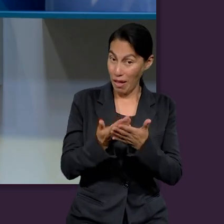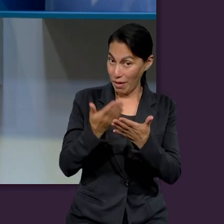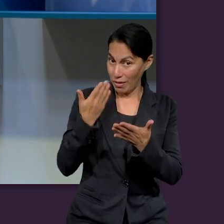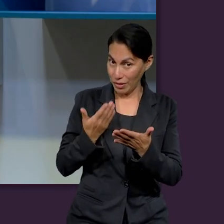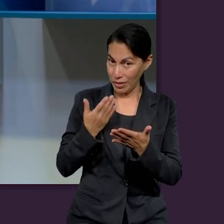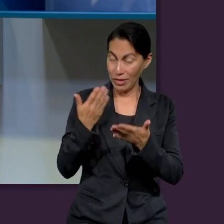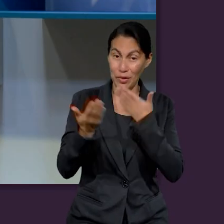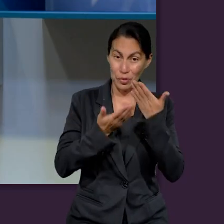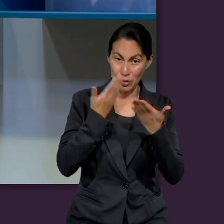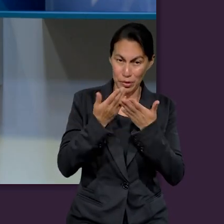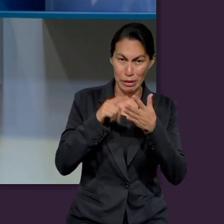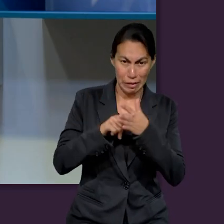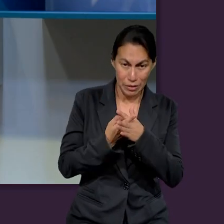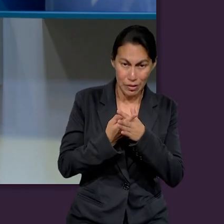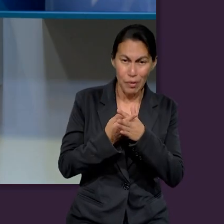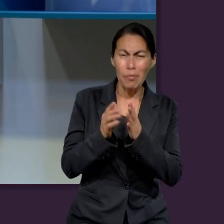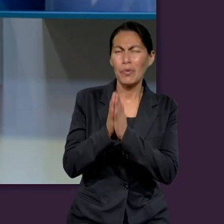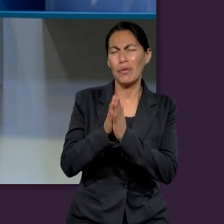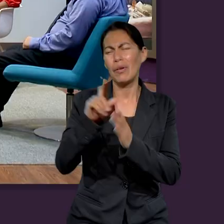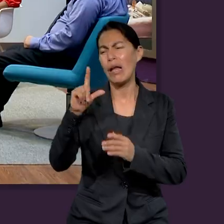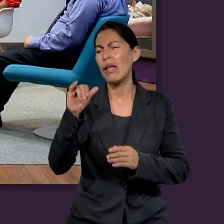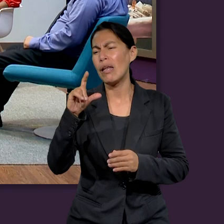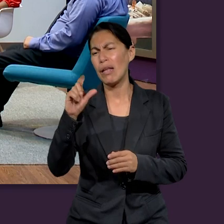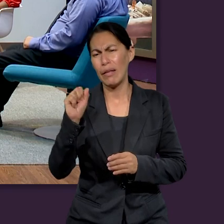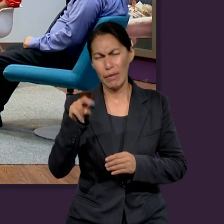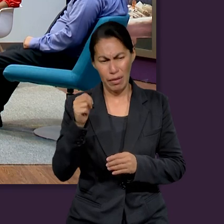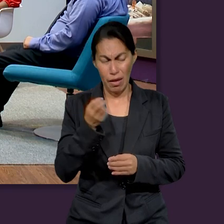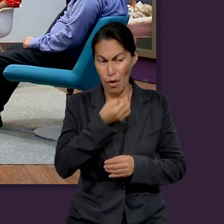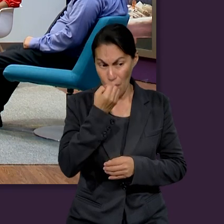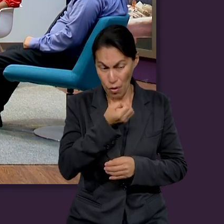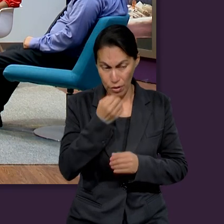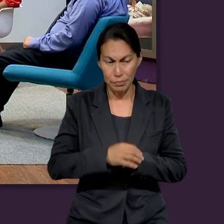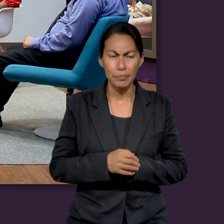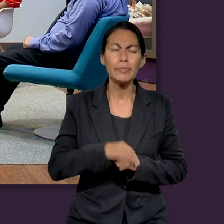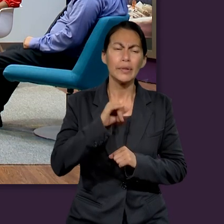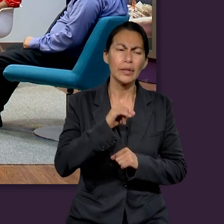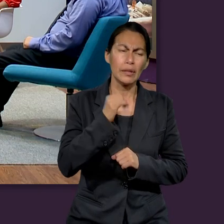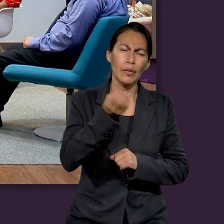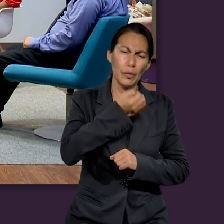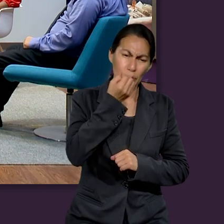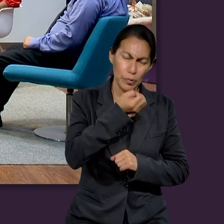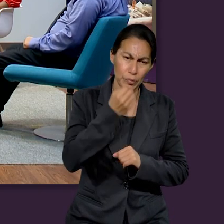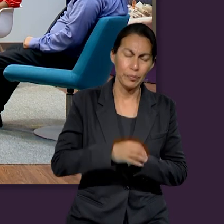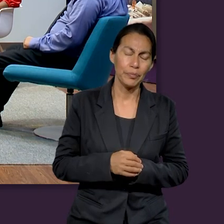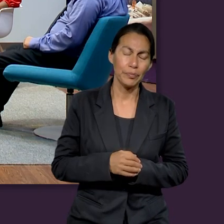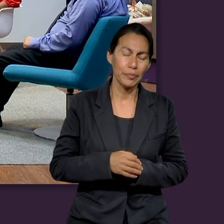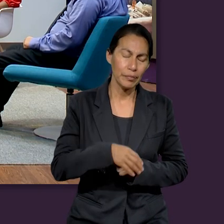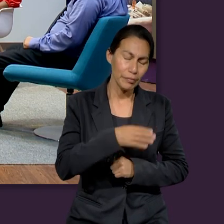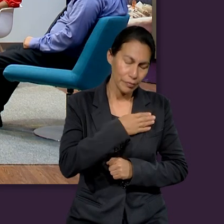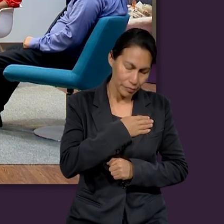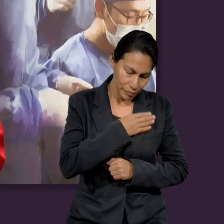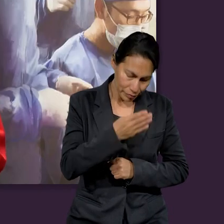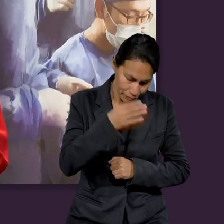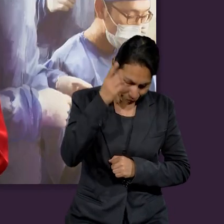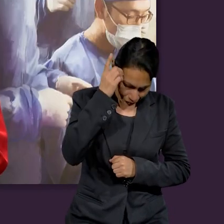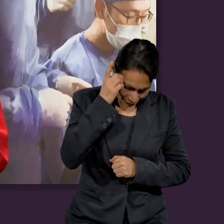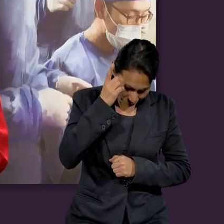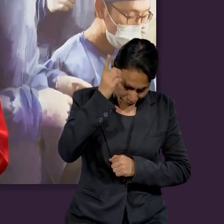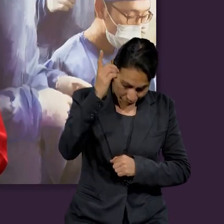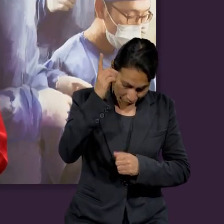Y antes de profundizar en el repaso de la Escuela Sabática, te voy a pedir, Liliana, que nos dirijas en oración, por favor. Sí.